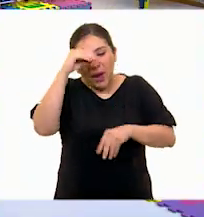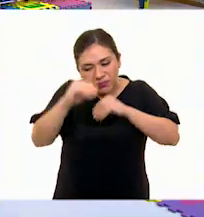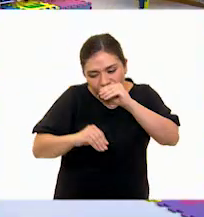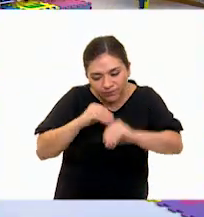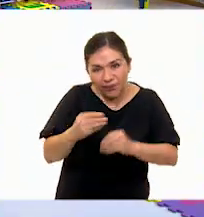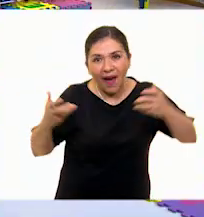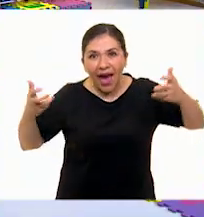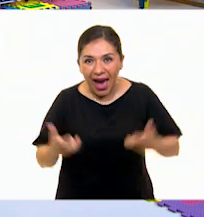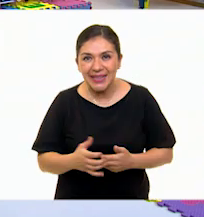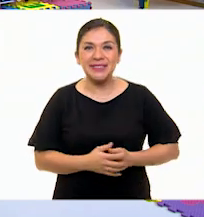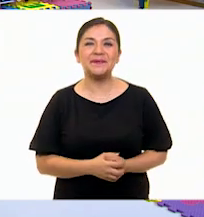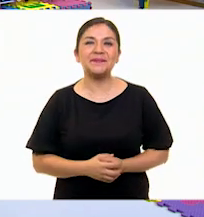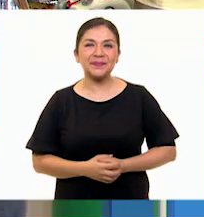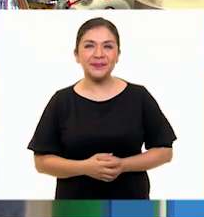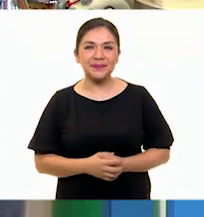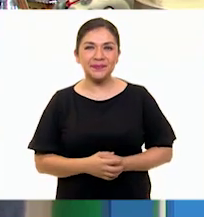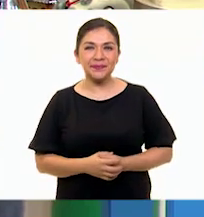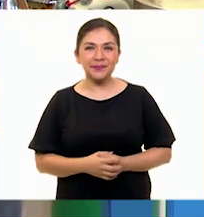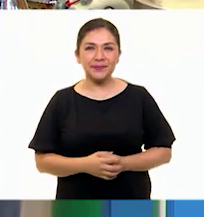Así es.